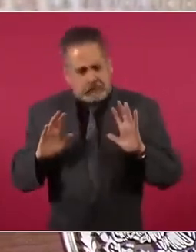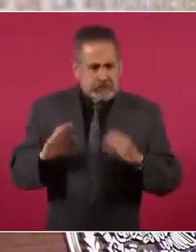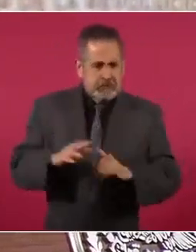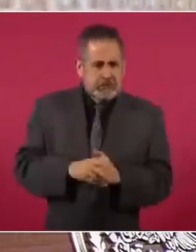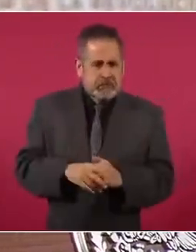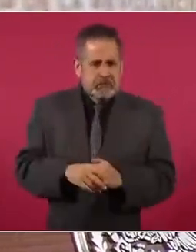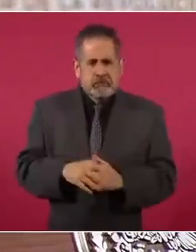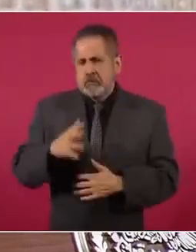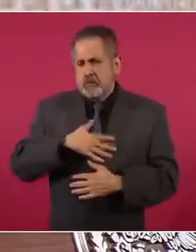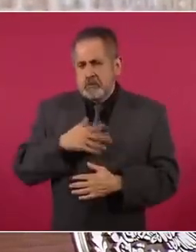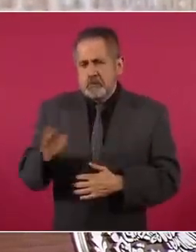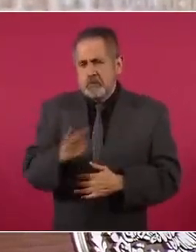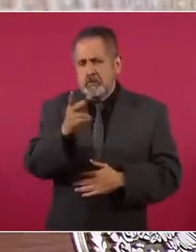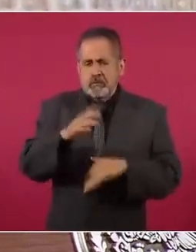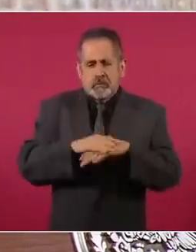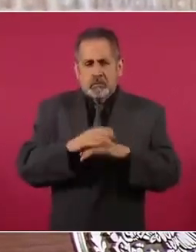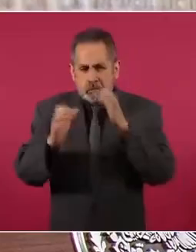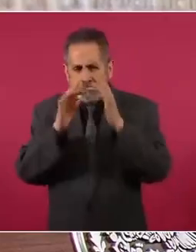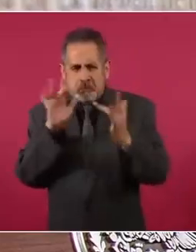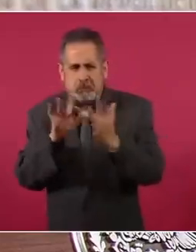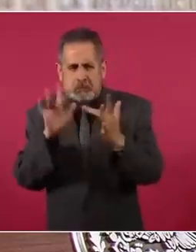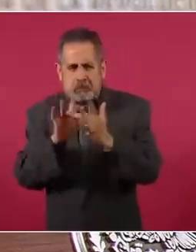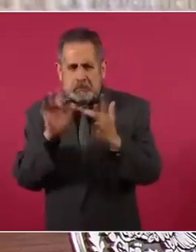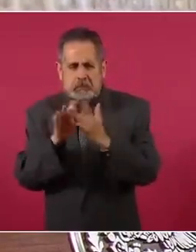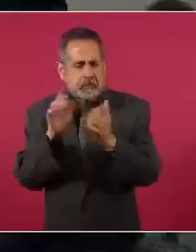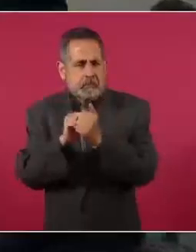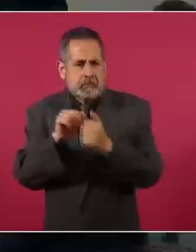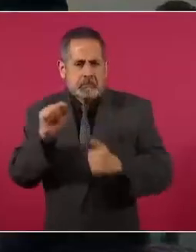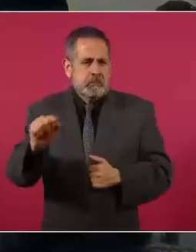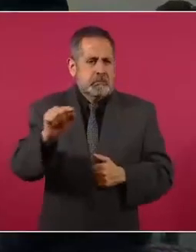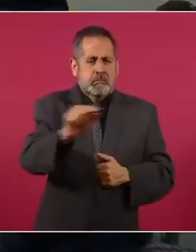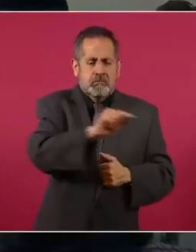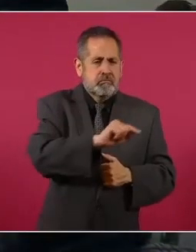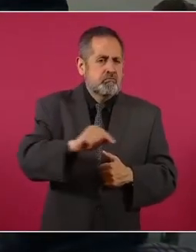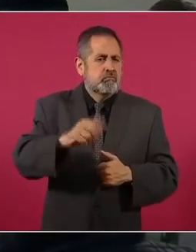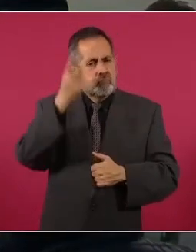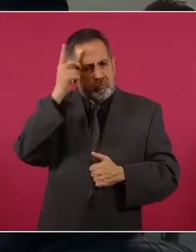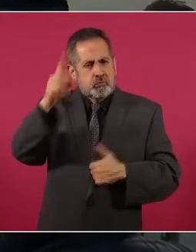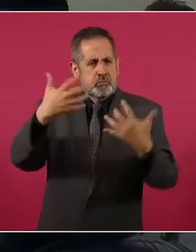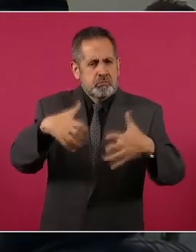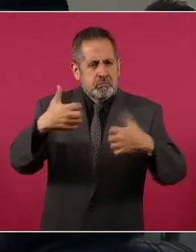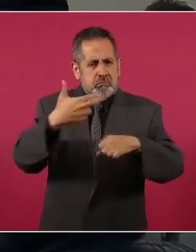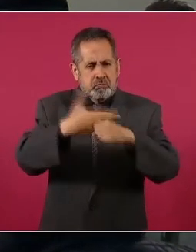Yo les pregunto, porque tengo comunicación constante con los empresarios,